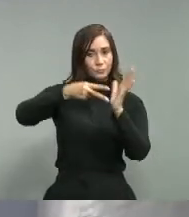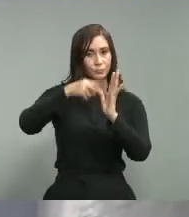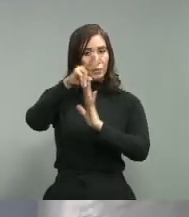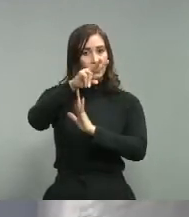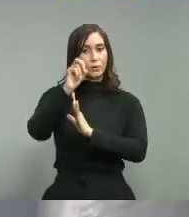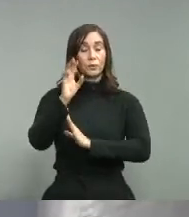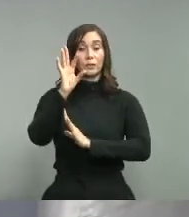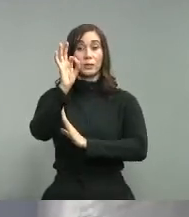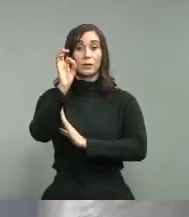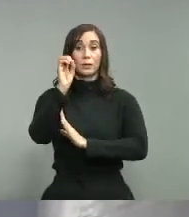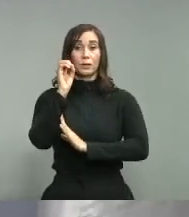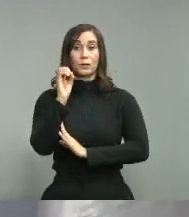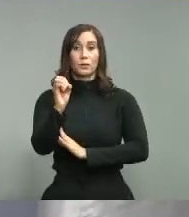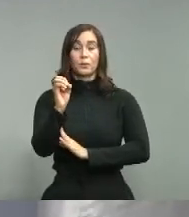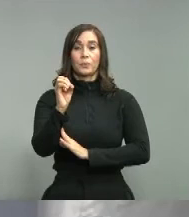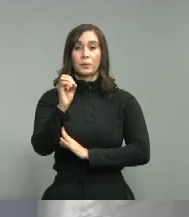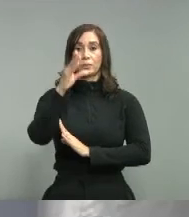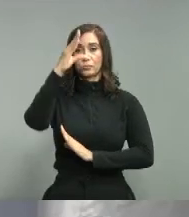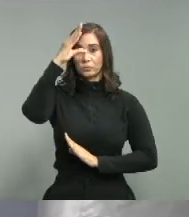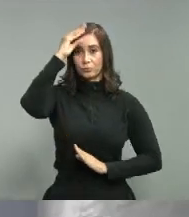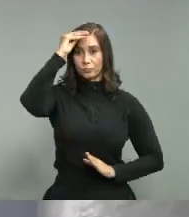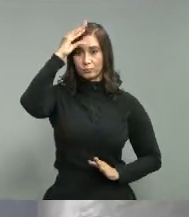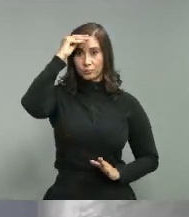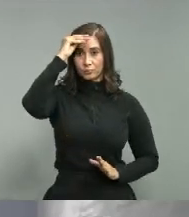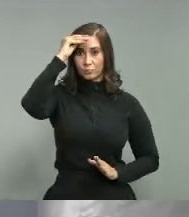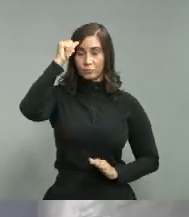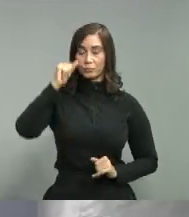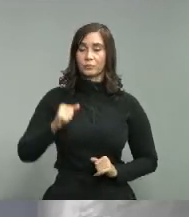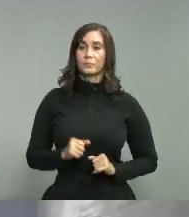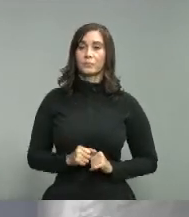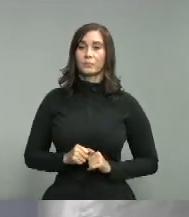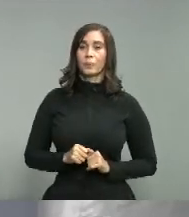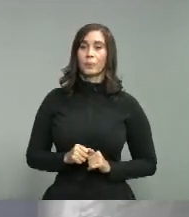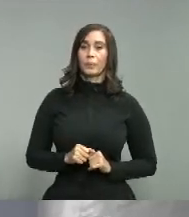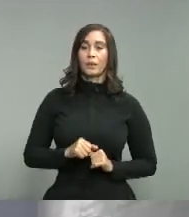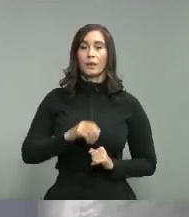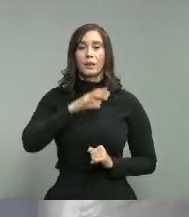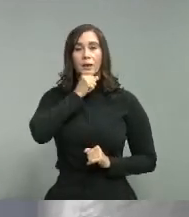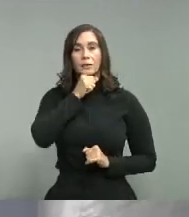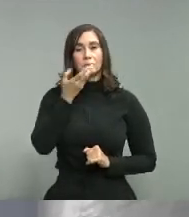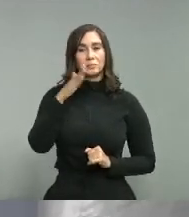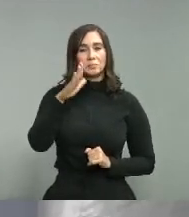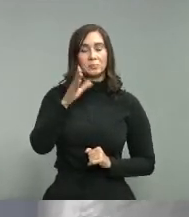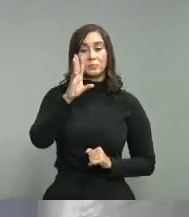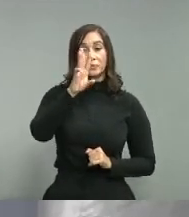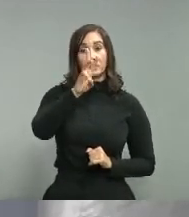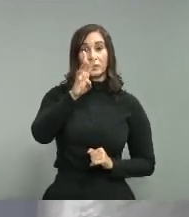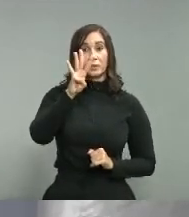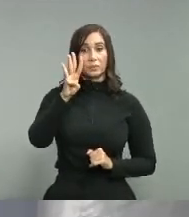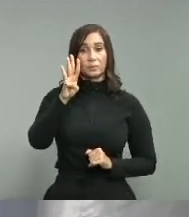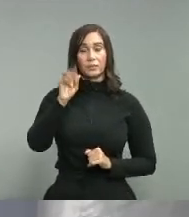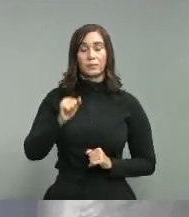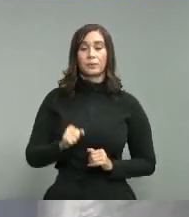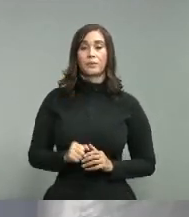pedro son hombres y la media de edad 64 años